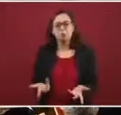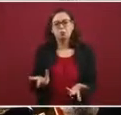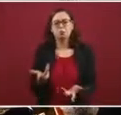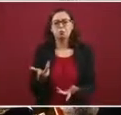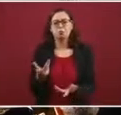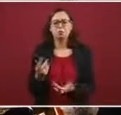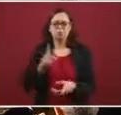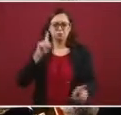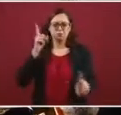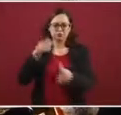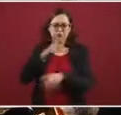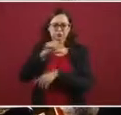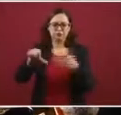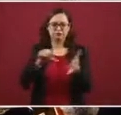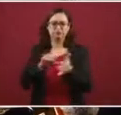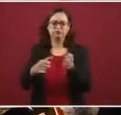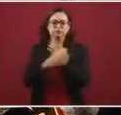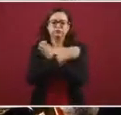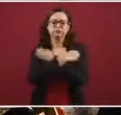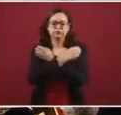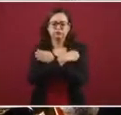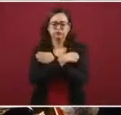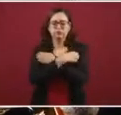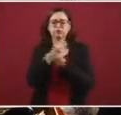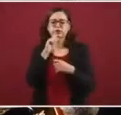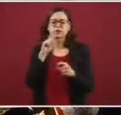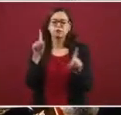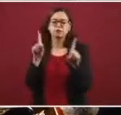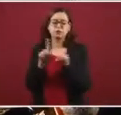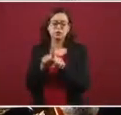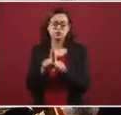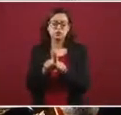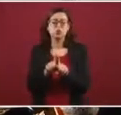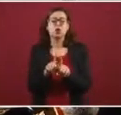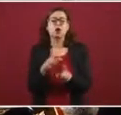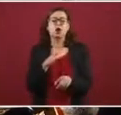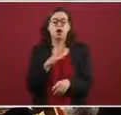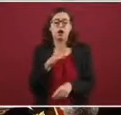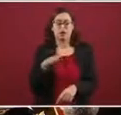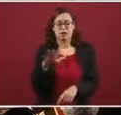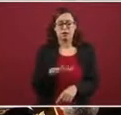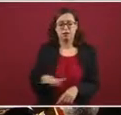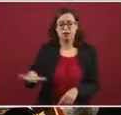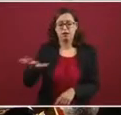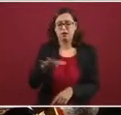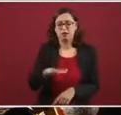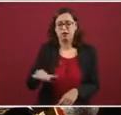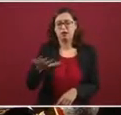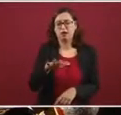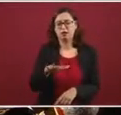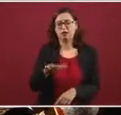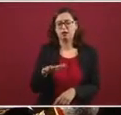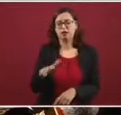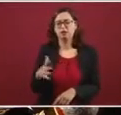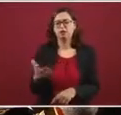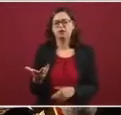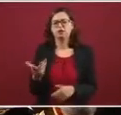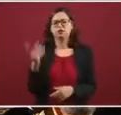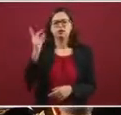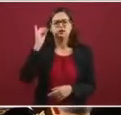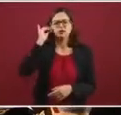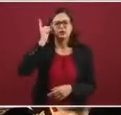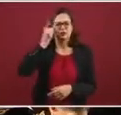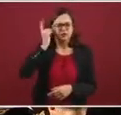centro educativo. Y también tiene un área que es una especie de… hay caballerizas,